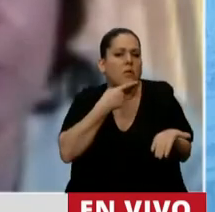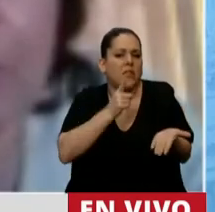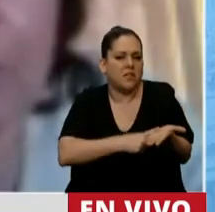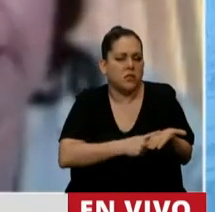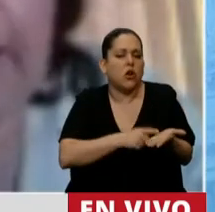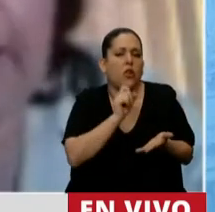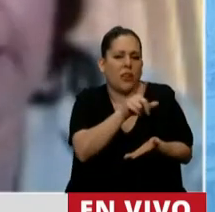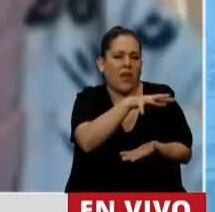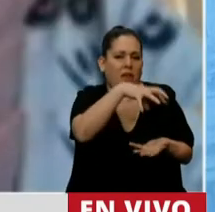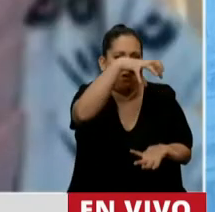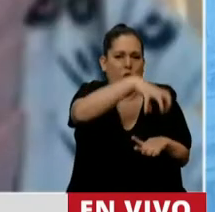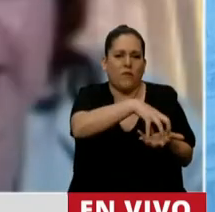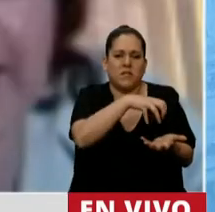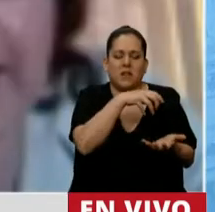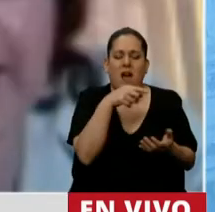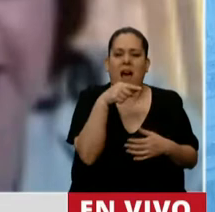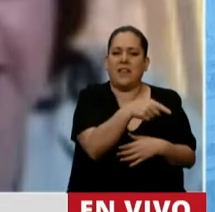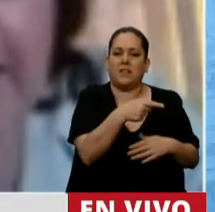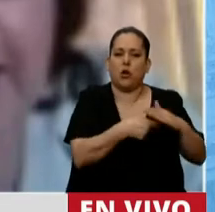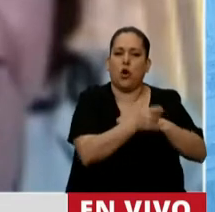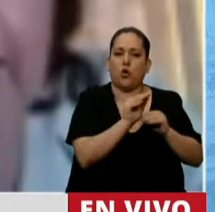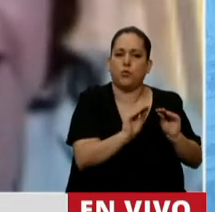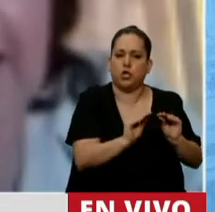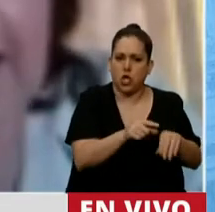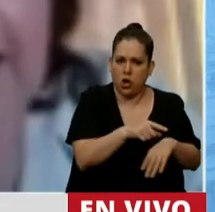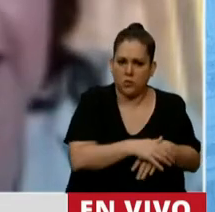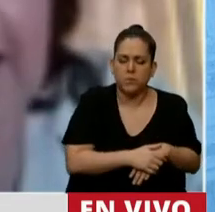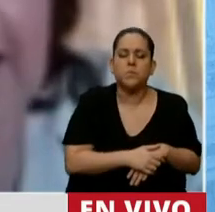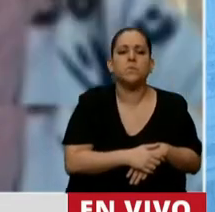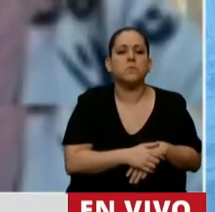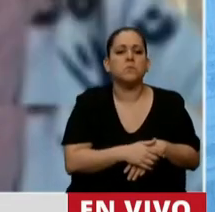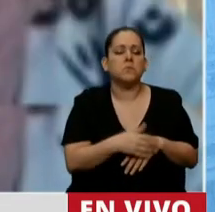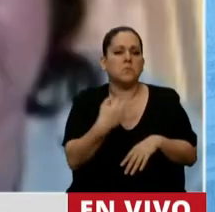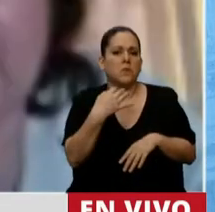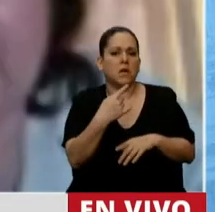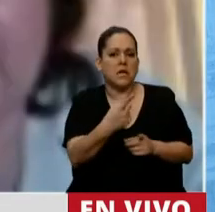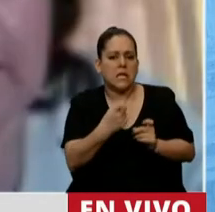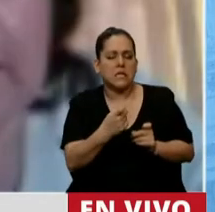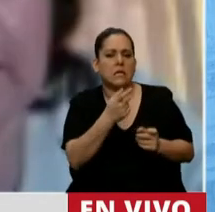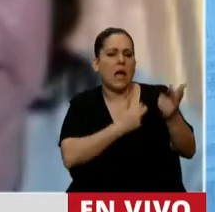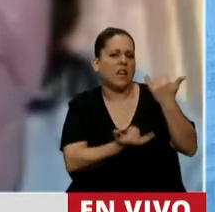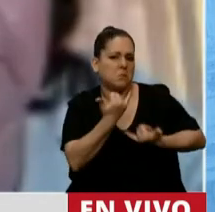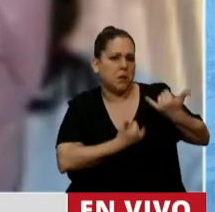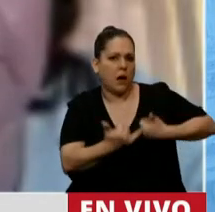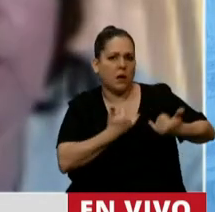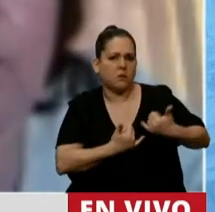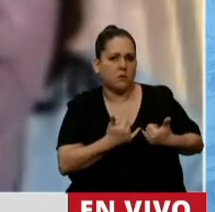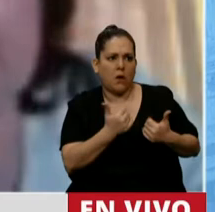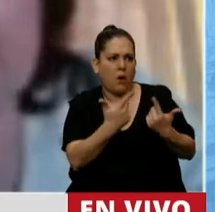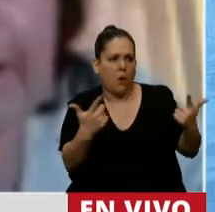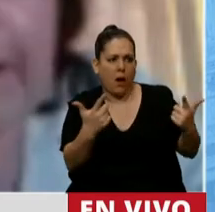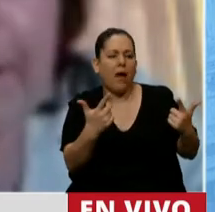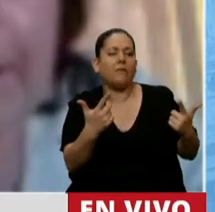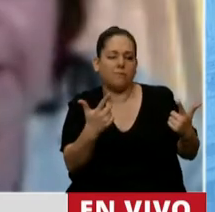arbitrarias de esa oficina. Mire, cuando se necesitan tantas palabras para explicar algo simple, le digo, siempre hay algo que